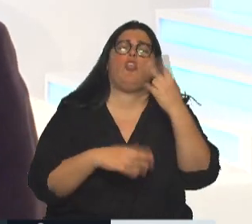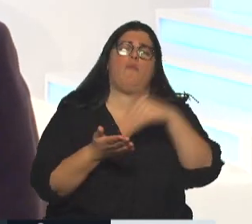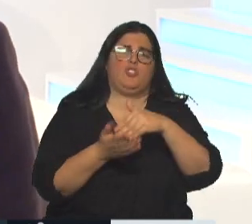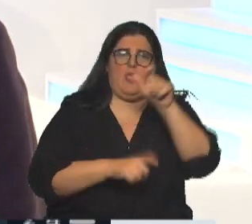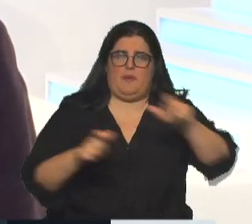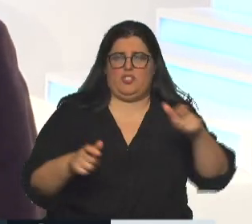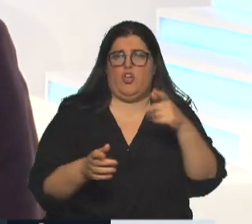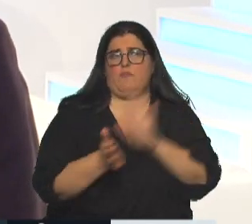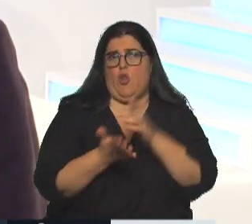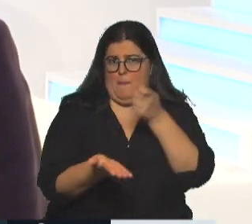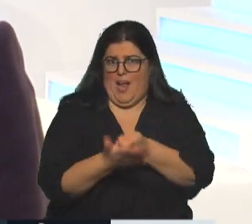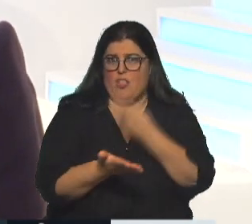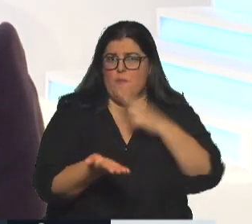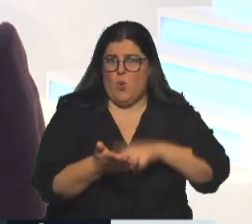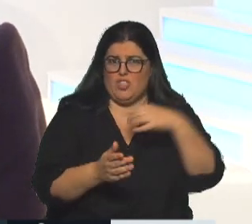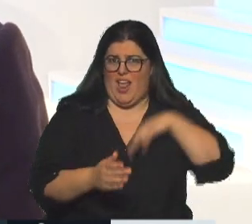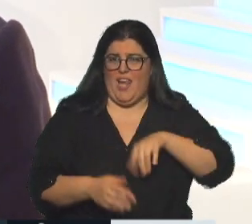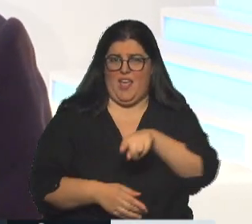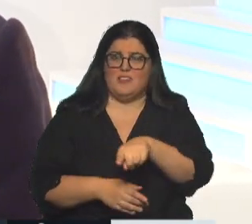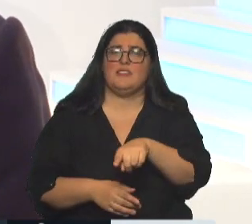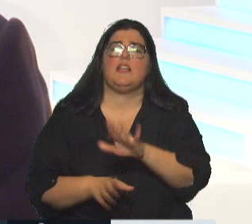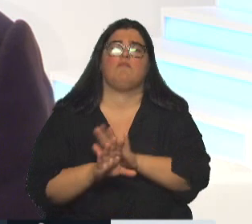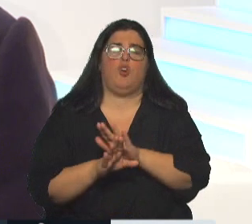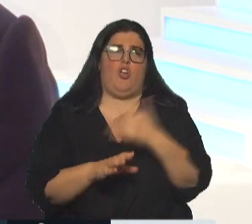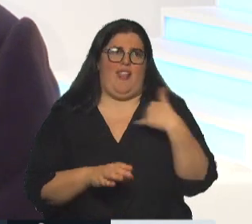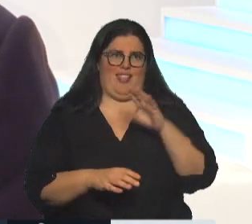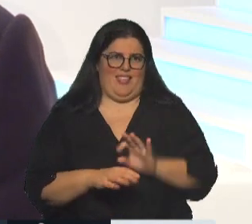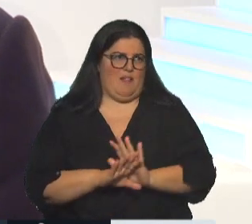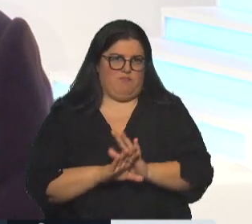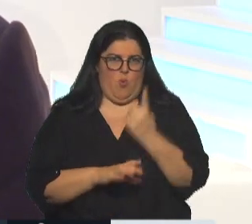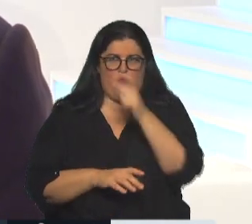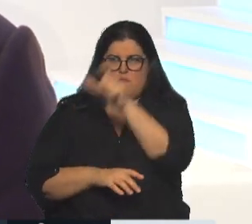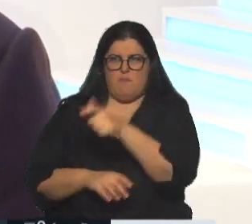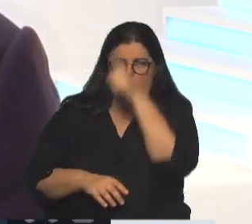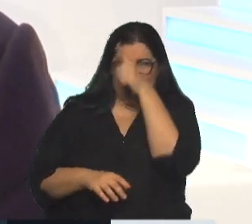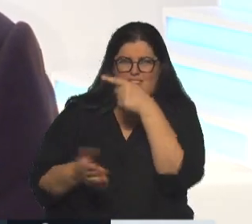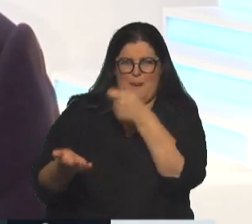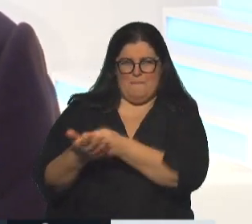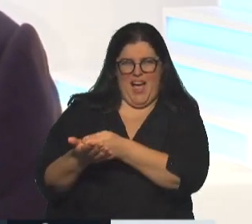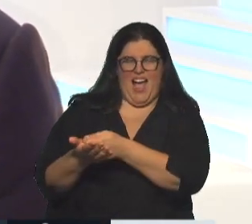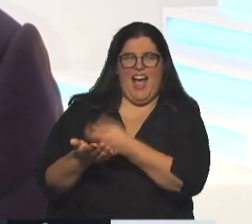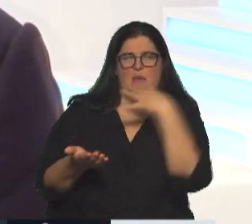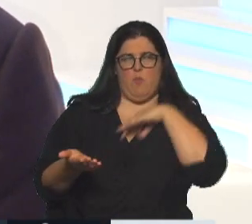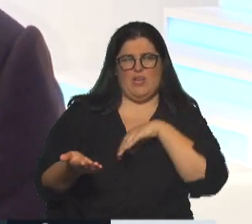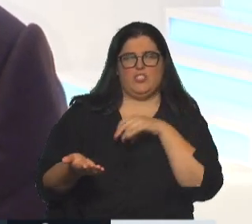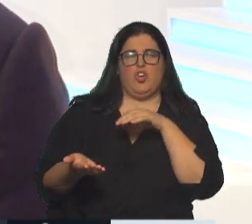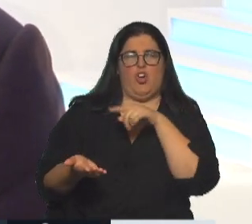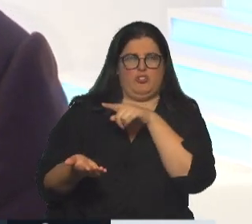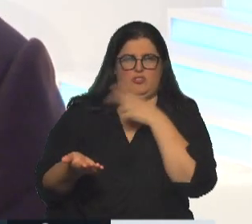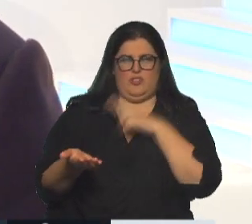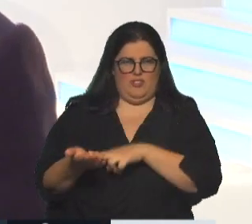Argentina frente a la contradicción que un policía paga impuesto a las ganancias por prestar horas de servicio adicional,